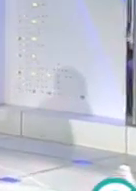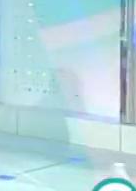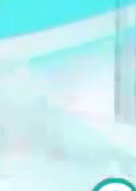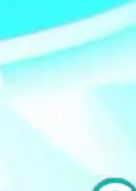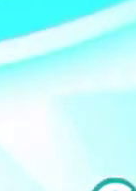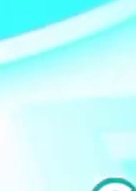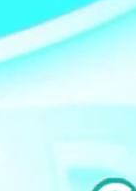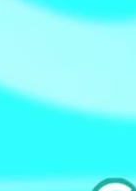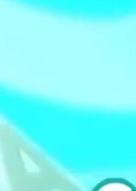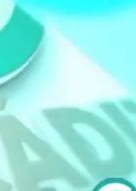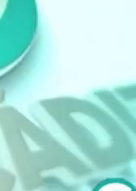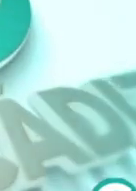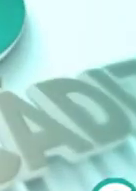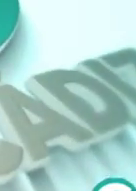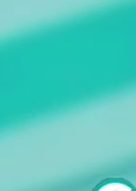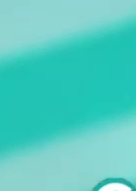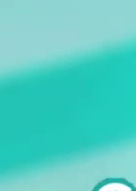¡Gracias! ¡Gracias!